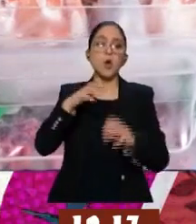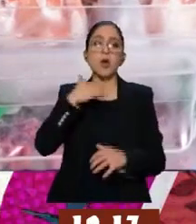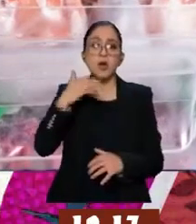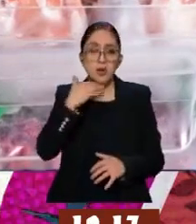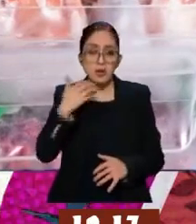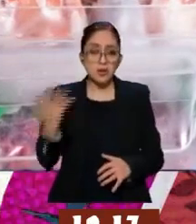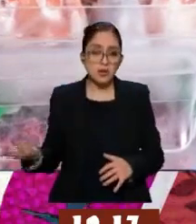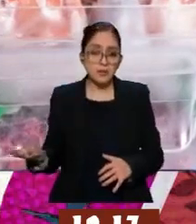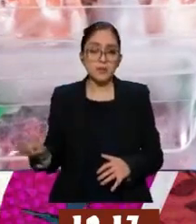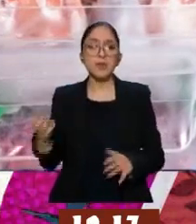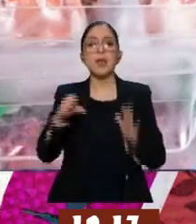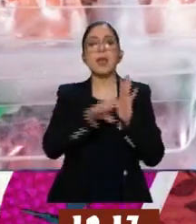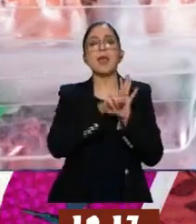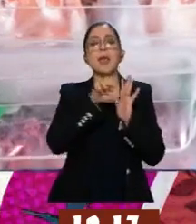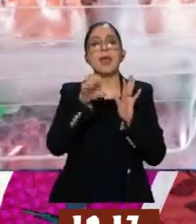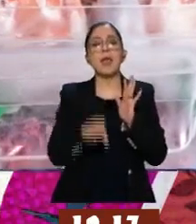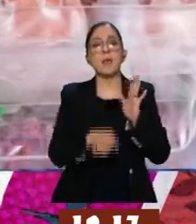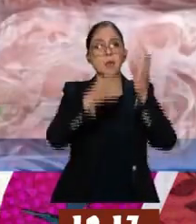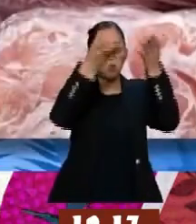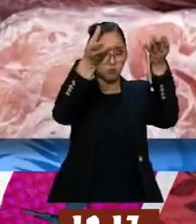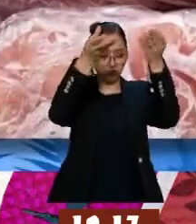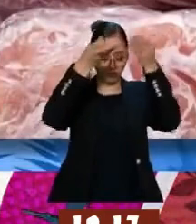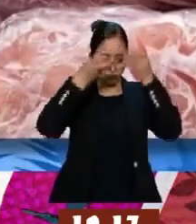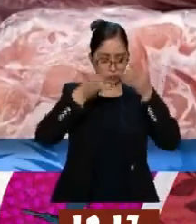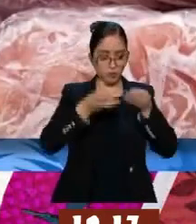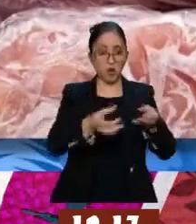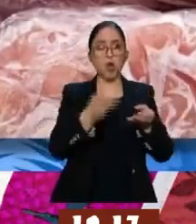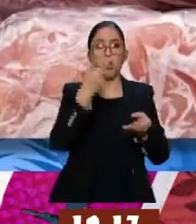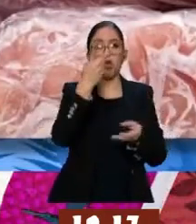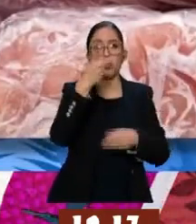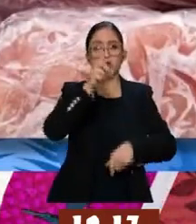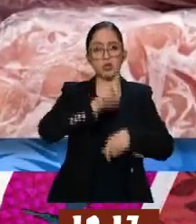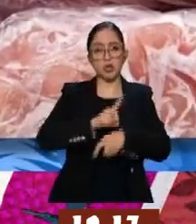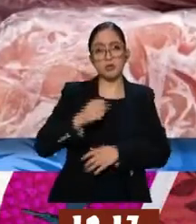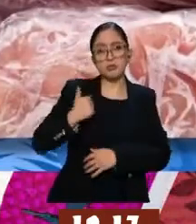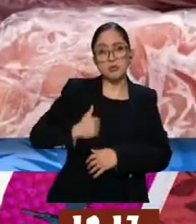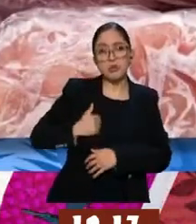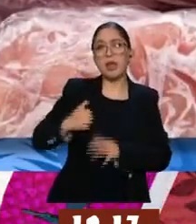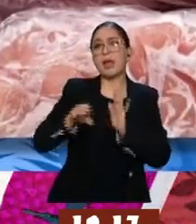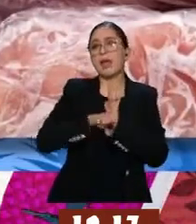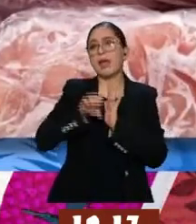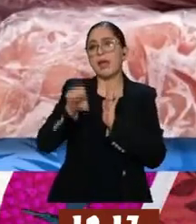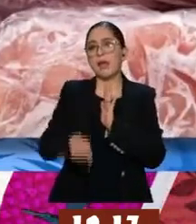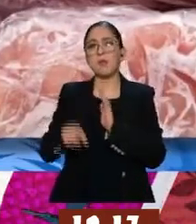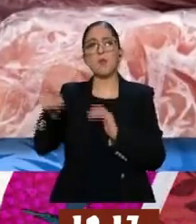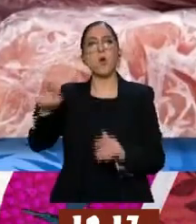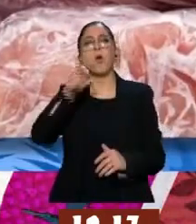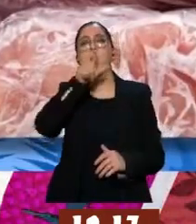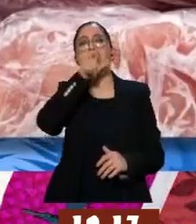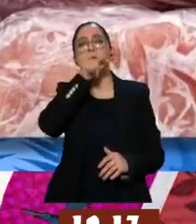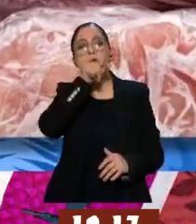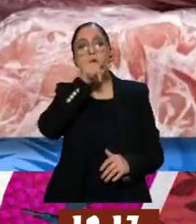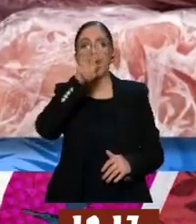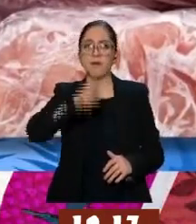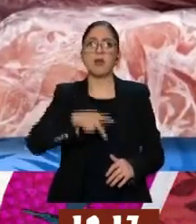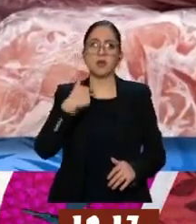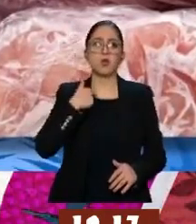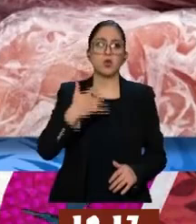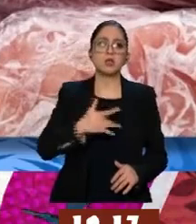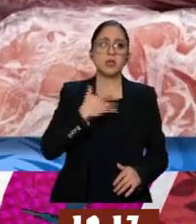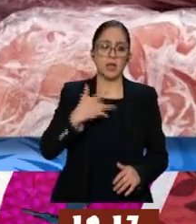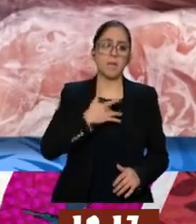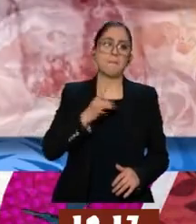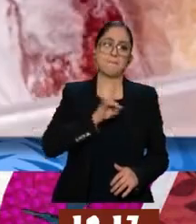a perder en esos dos días? El pollo me daría miedo, fíjate, el pollito como que no